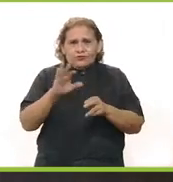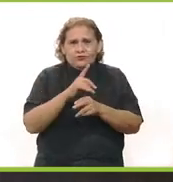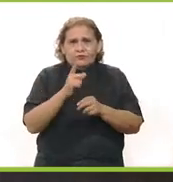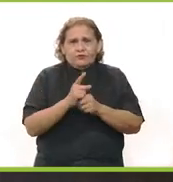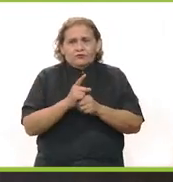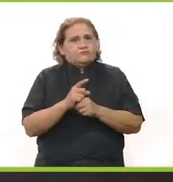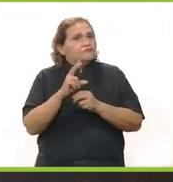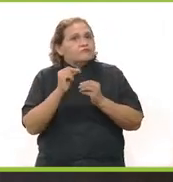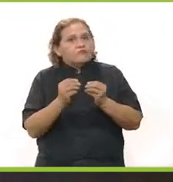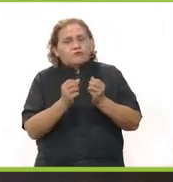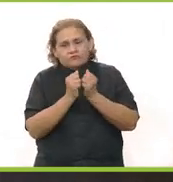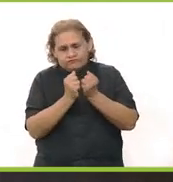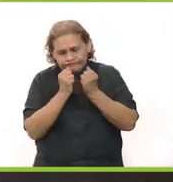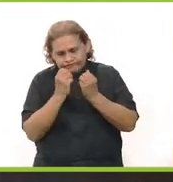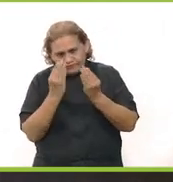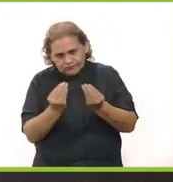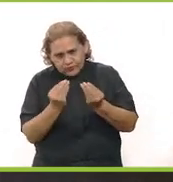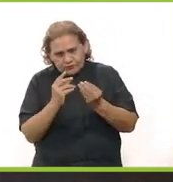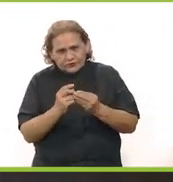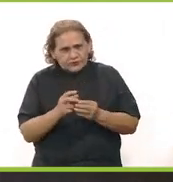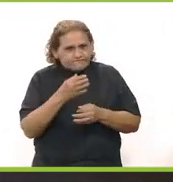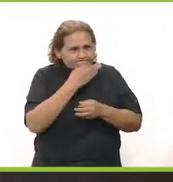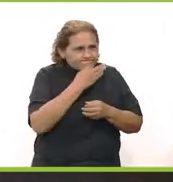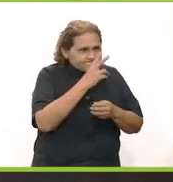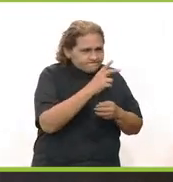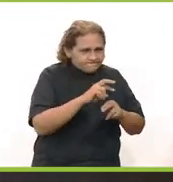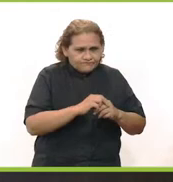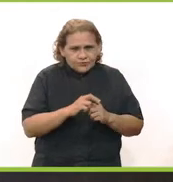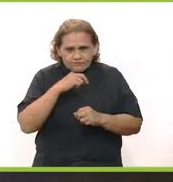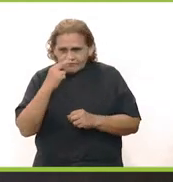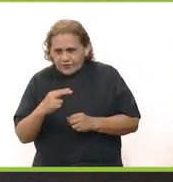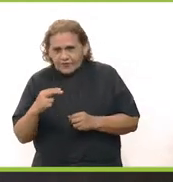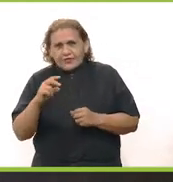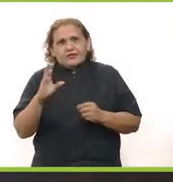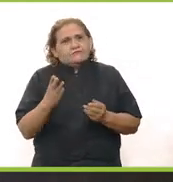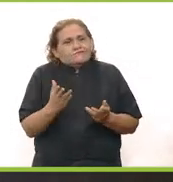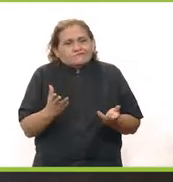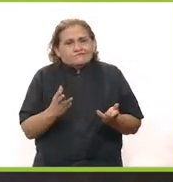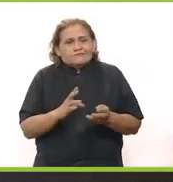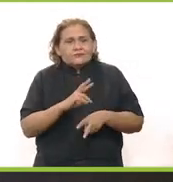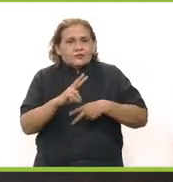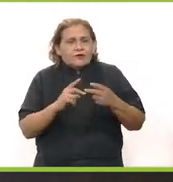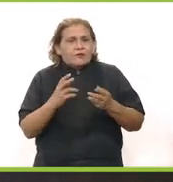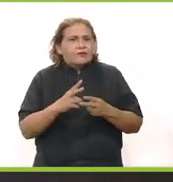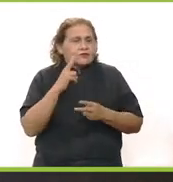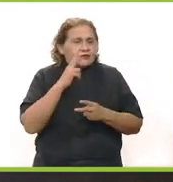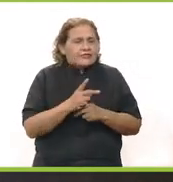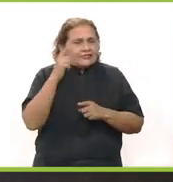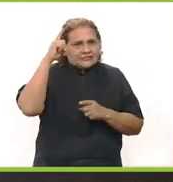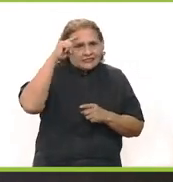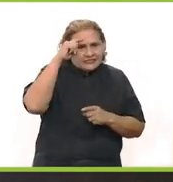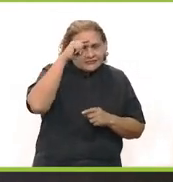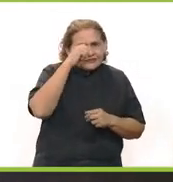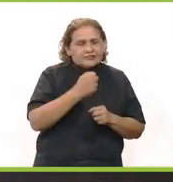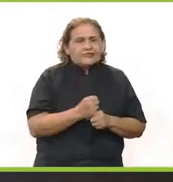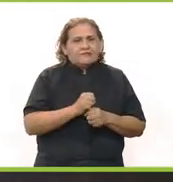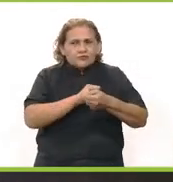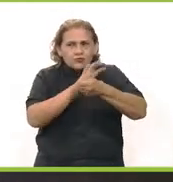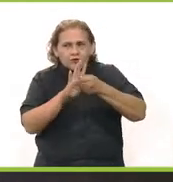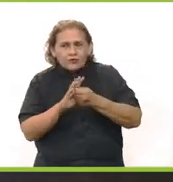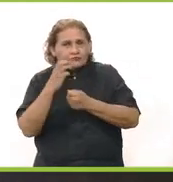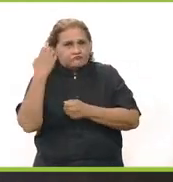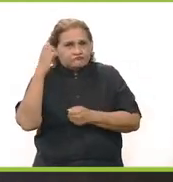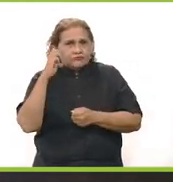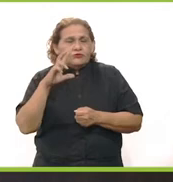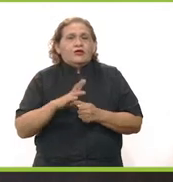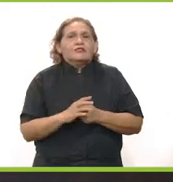reuniones abusados con las posadas que vienen en Navidad. Si nos ponemos a hacer posadas como cualquier año, la vamos a ver muy complicada en el